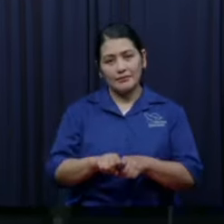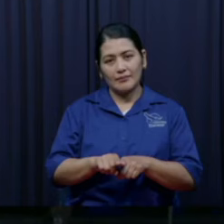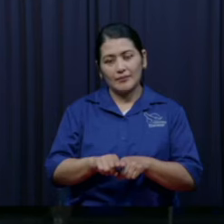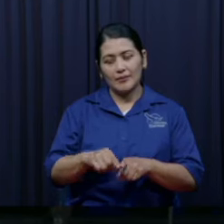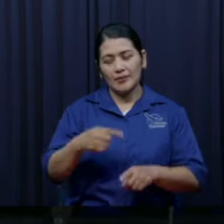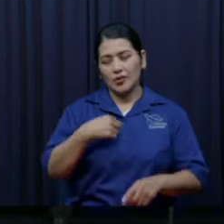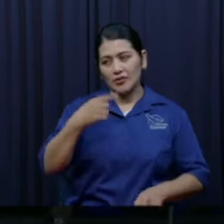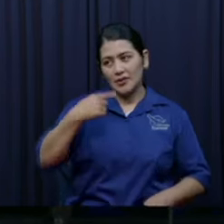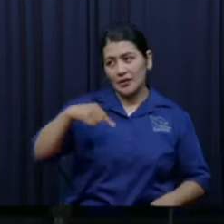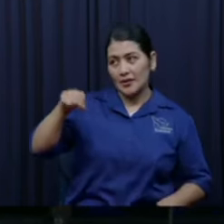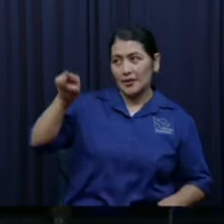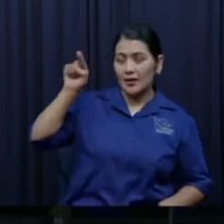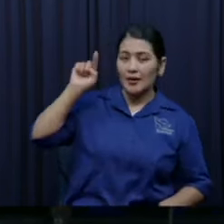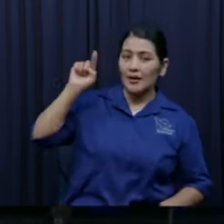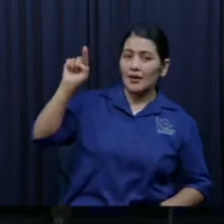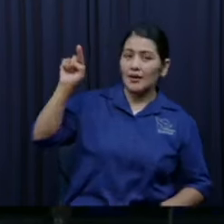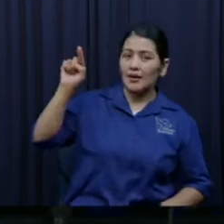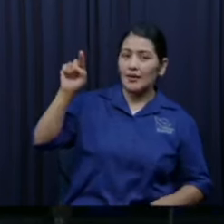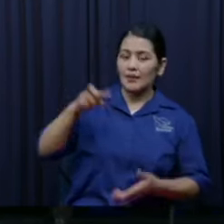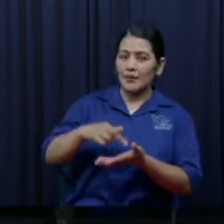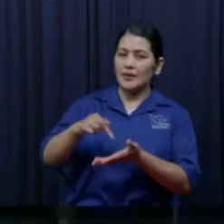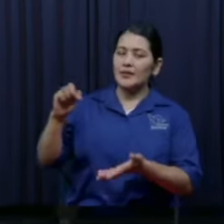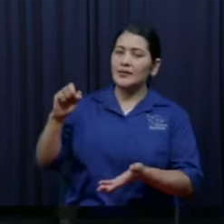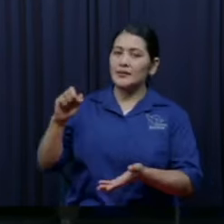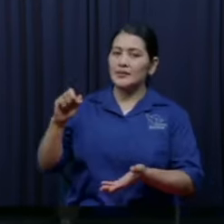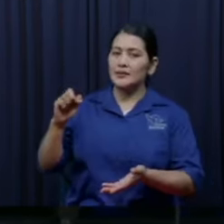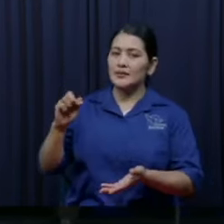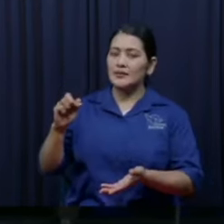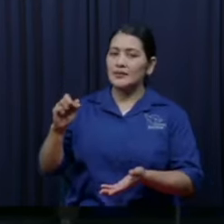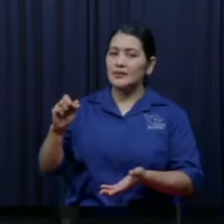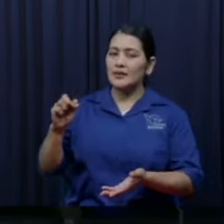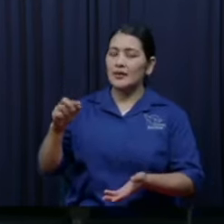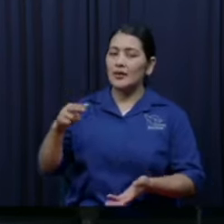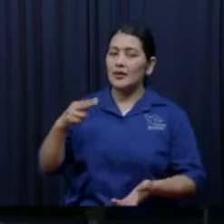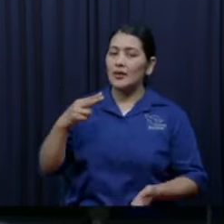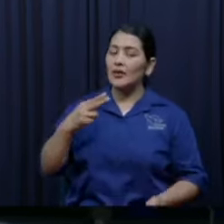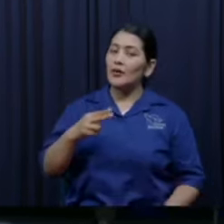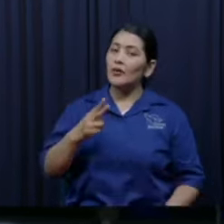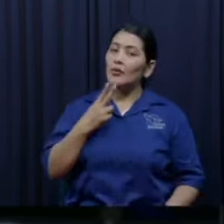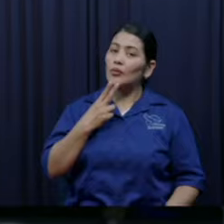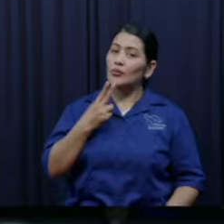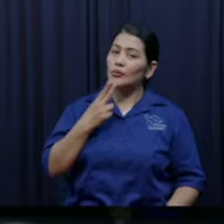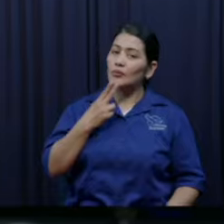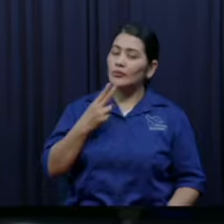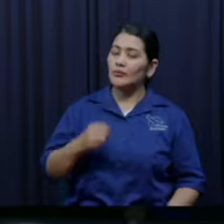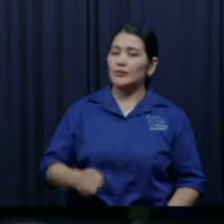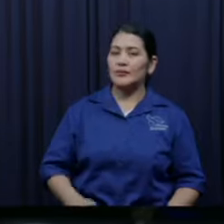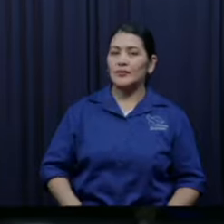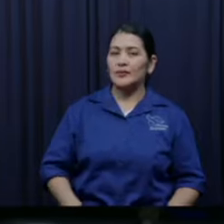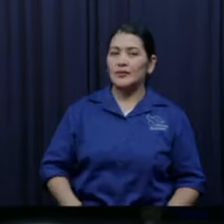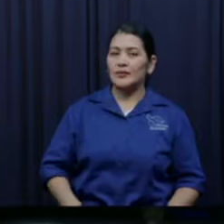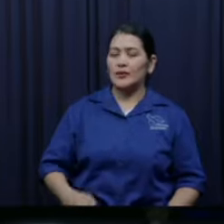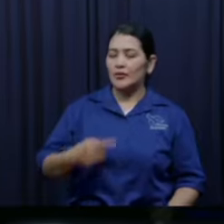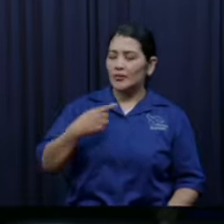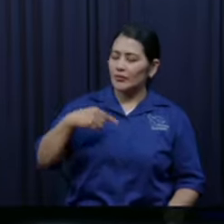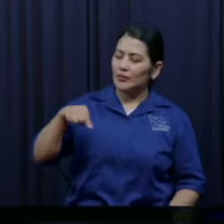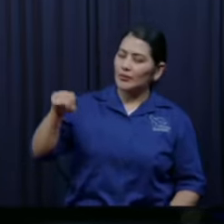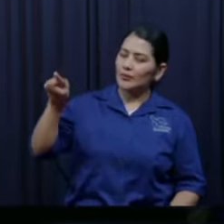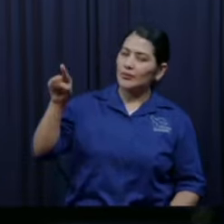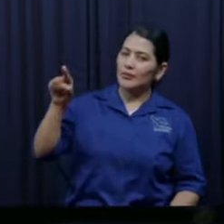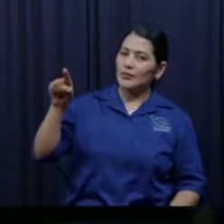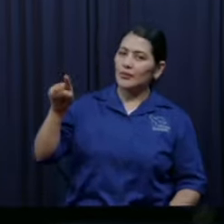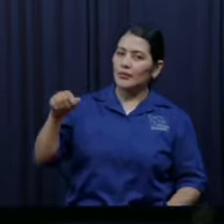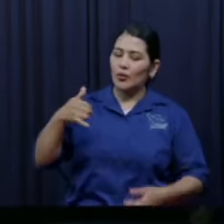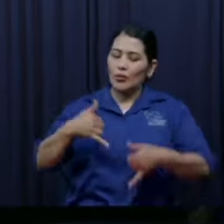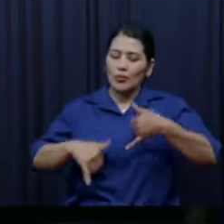hermano que pena dice que yo me tuve que bajar porque yo no jugaba y los